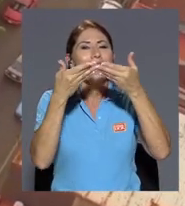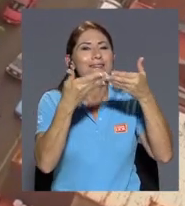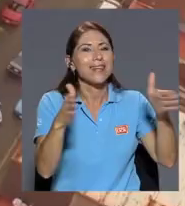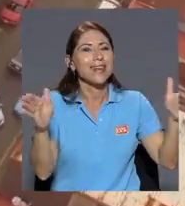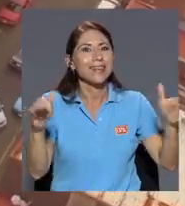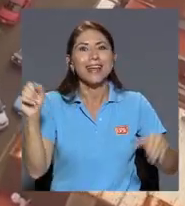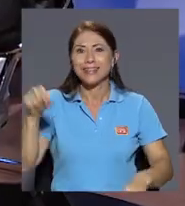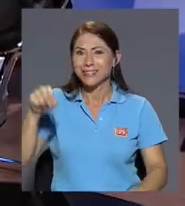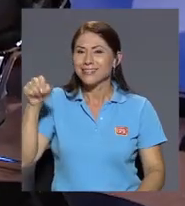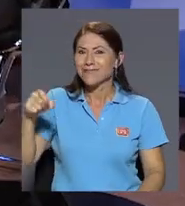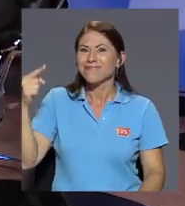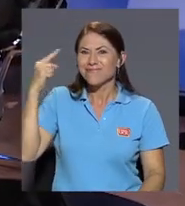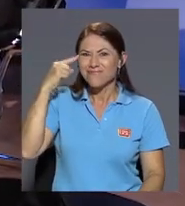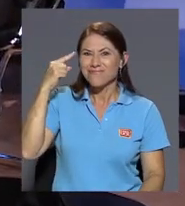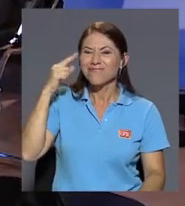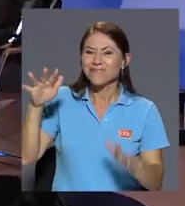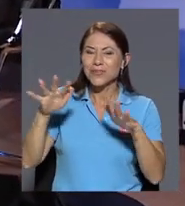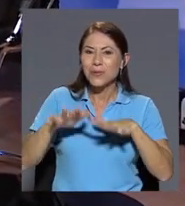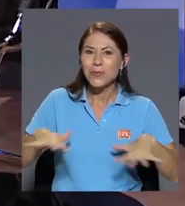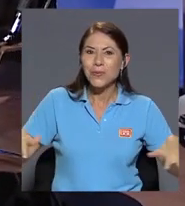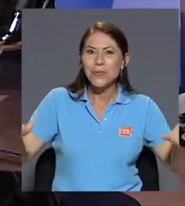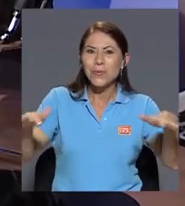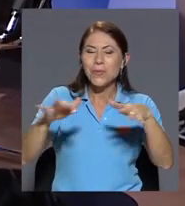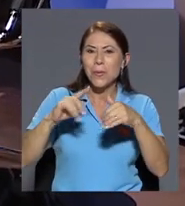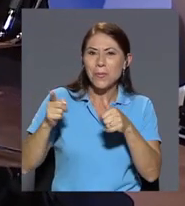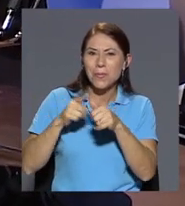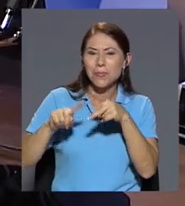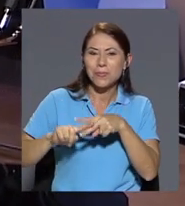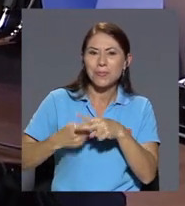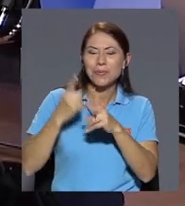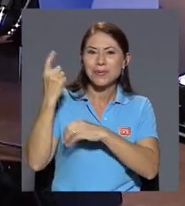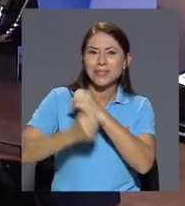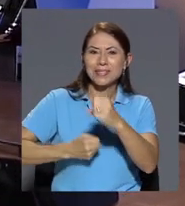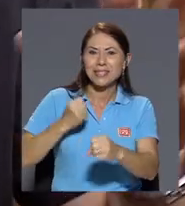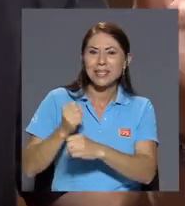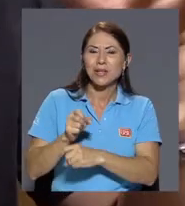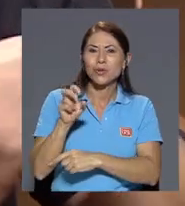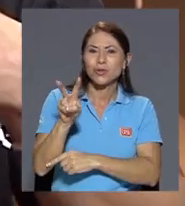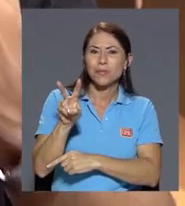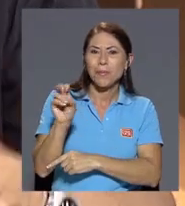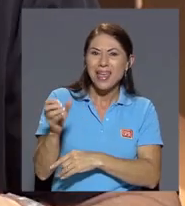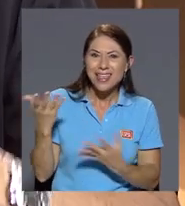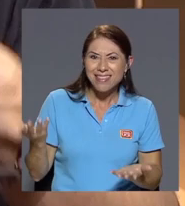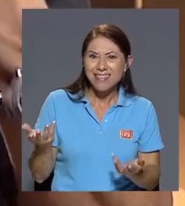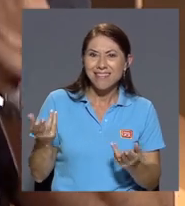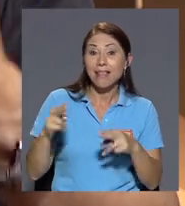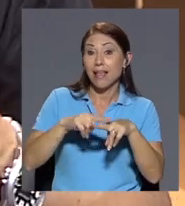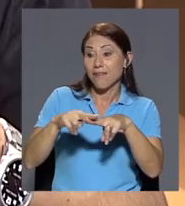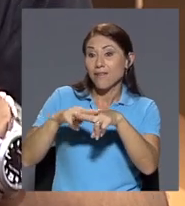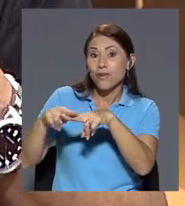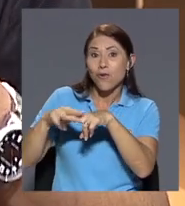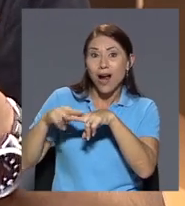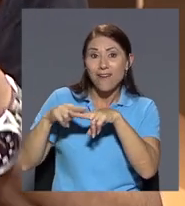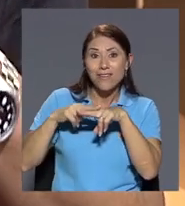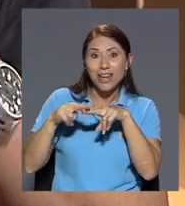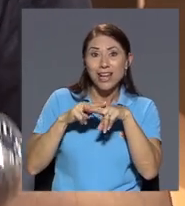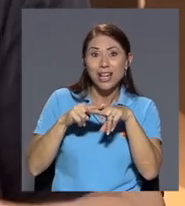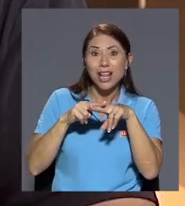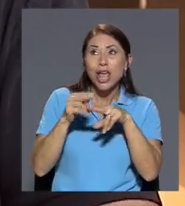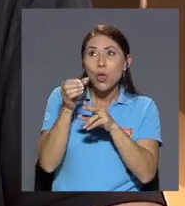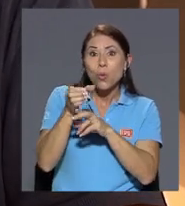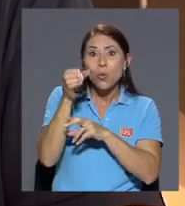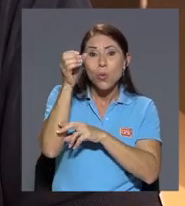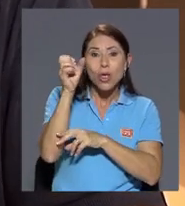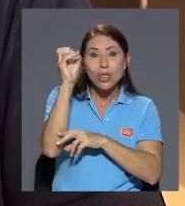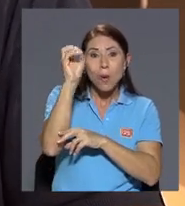imagínense el escenario este principios del siglo XX el ferrocarril el ferrocarril de vapor inclusive porque